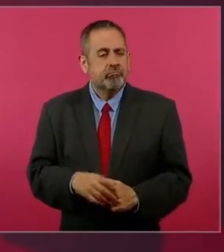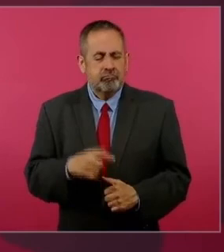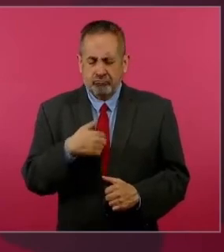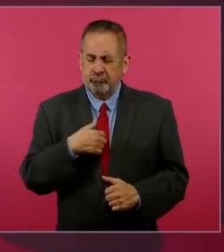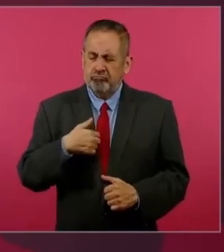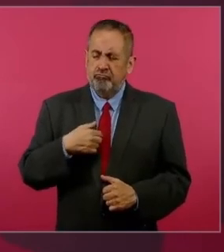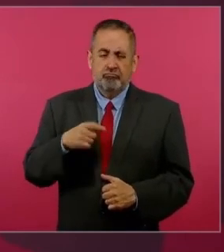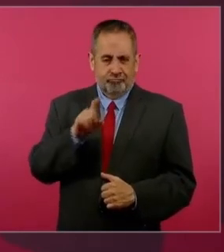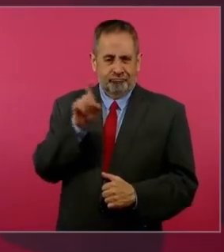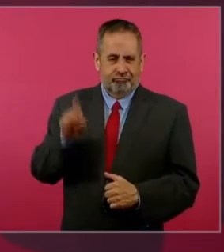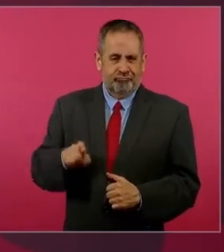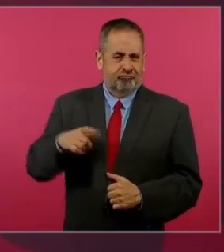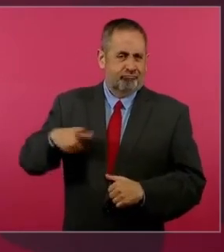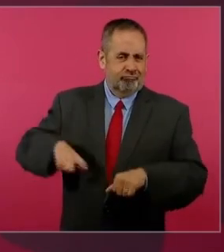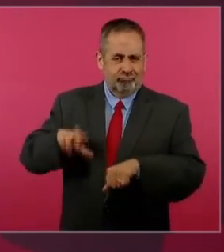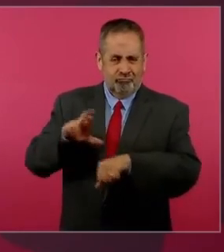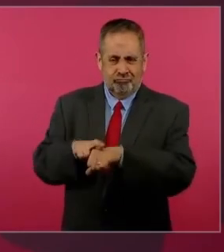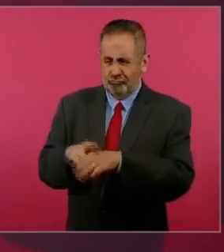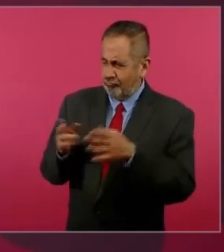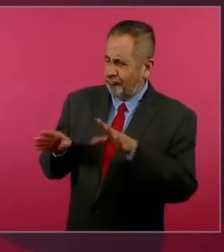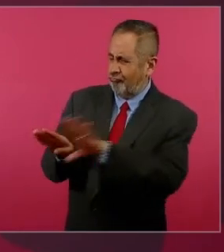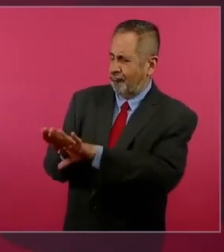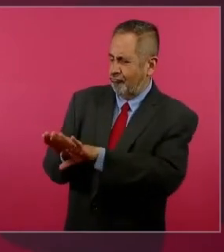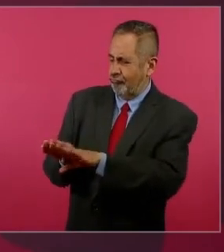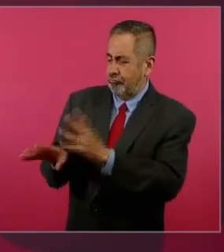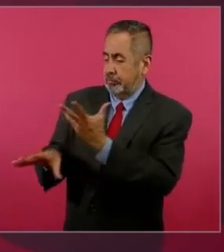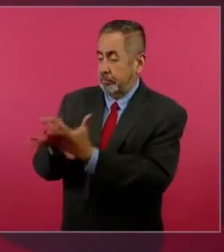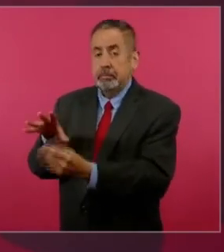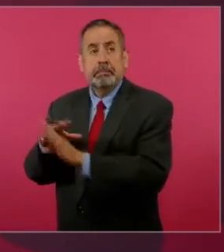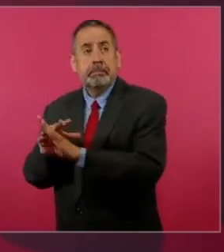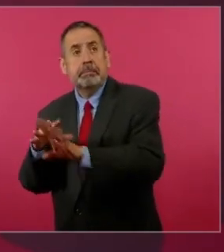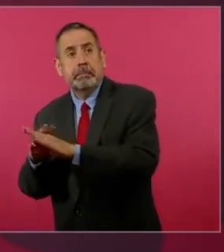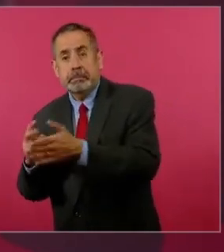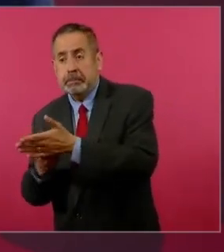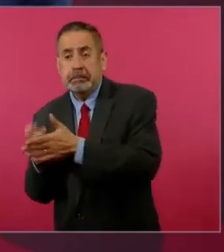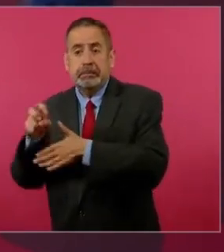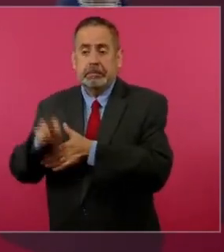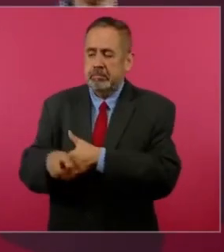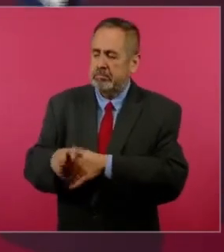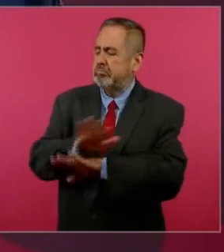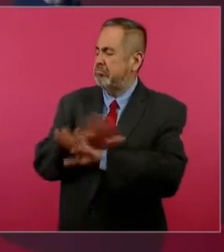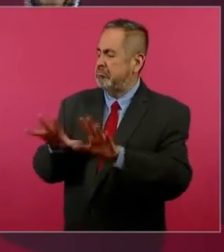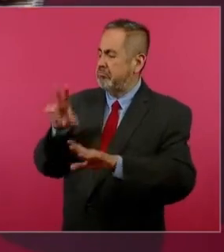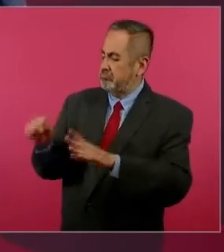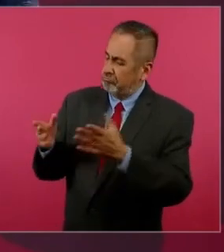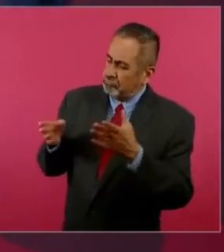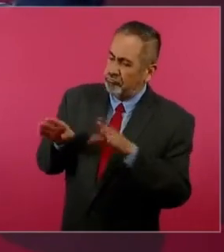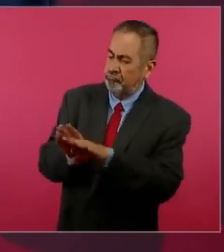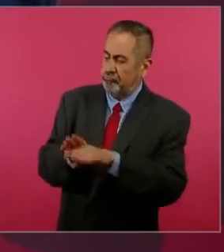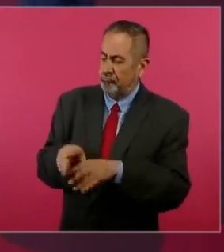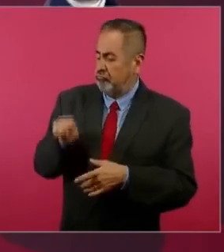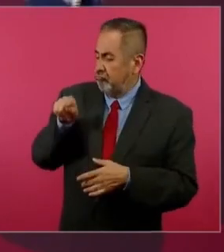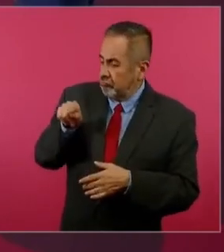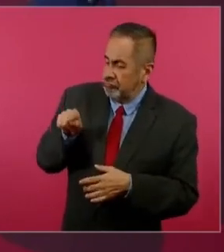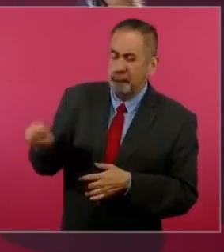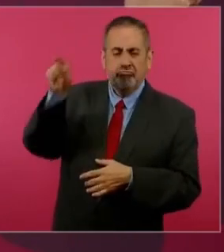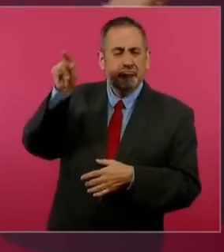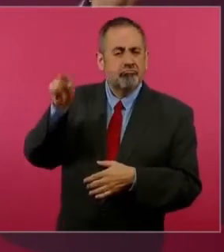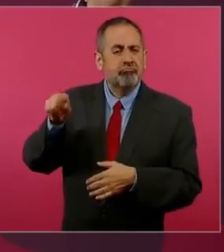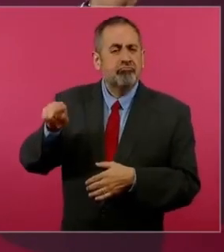que lleguen migrantes que son los que traen o llevan